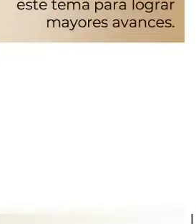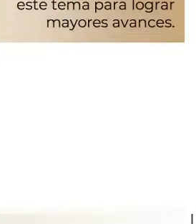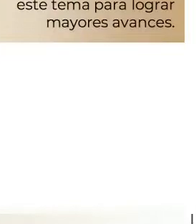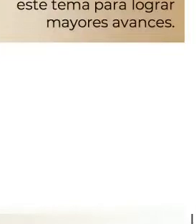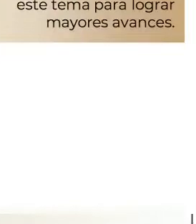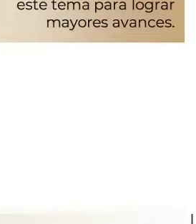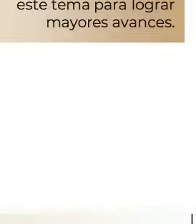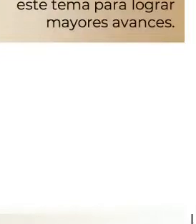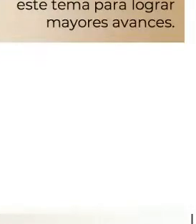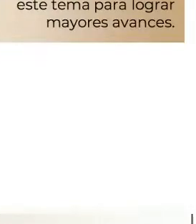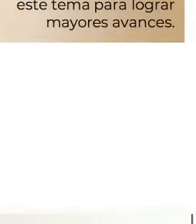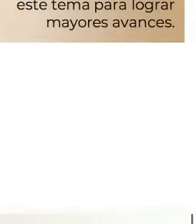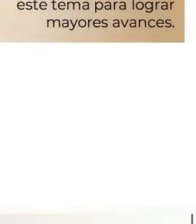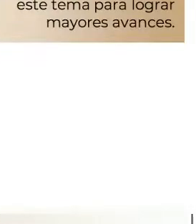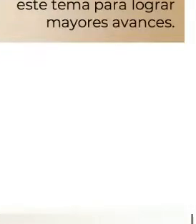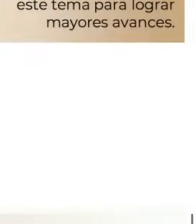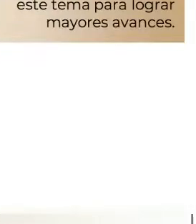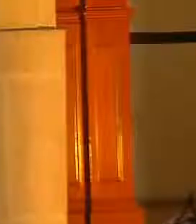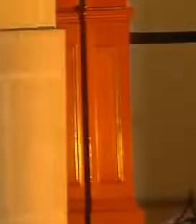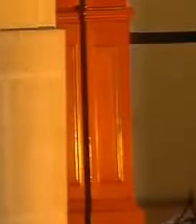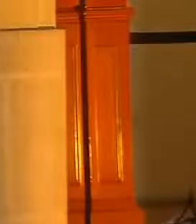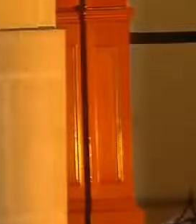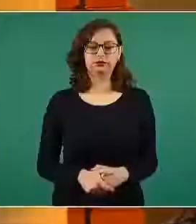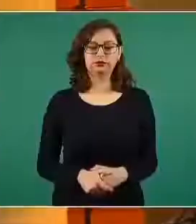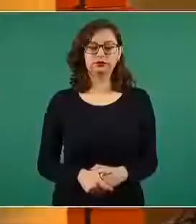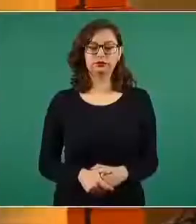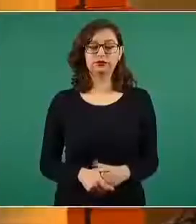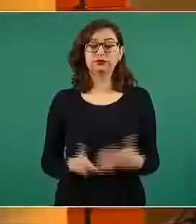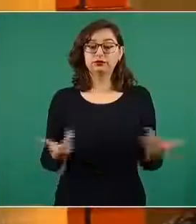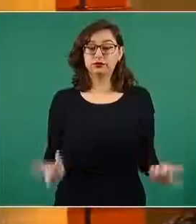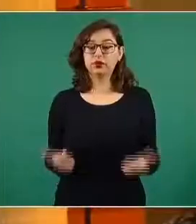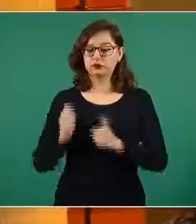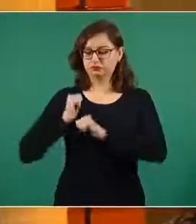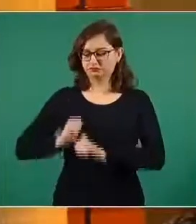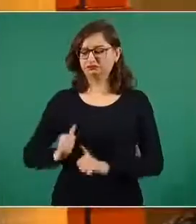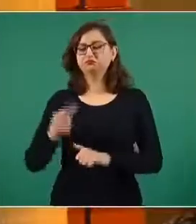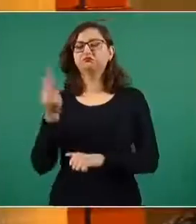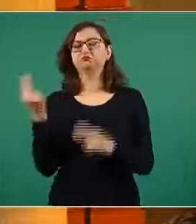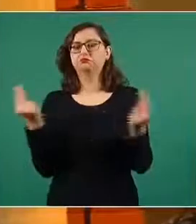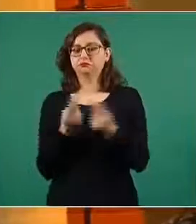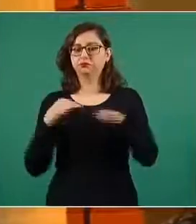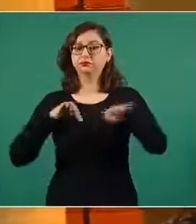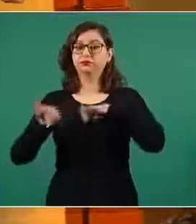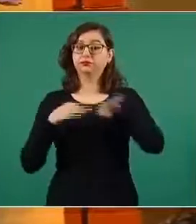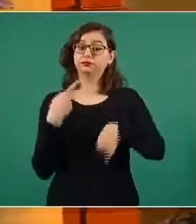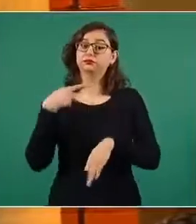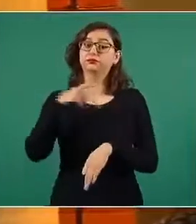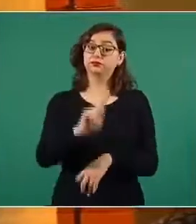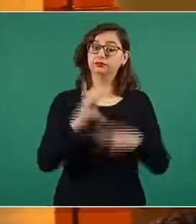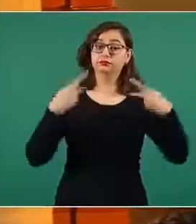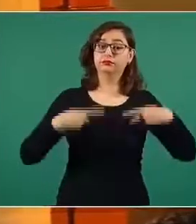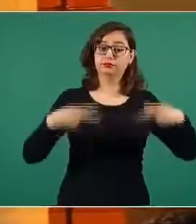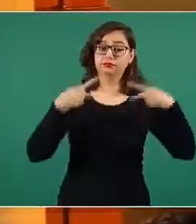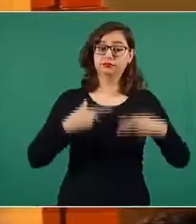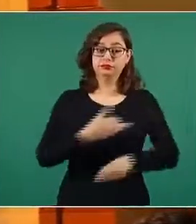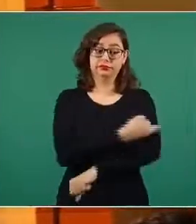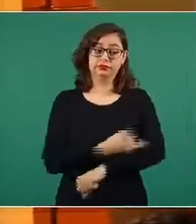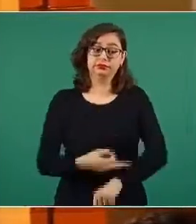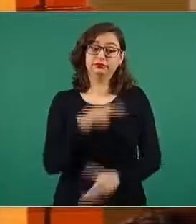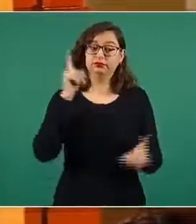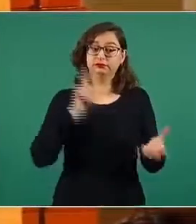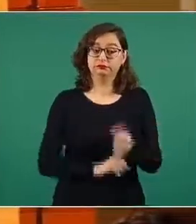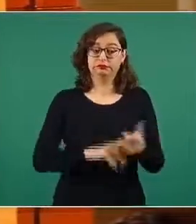propia, de las propias, de la propia sociedad. entonces vamos a seguir en el tema de